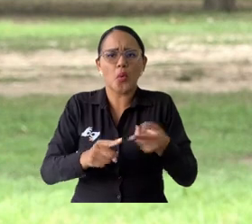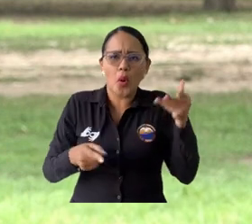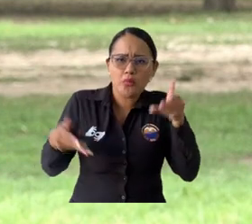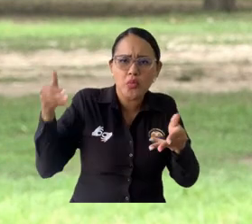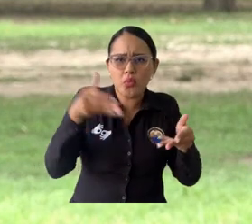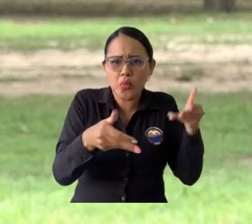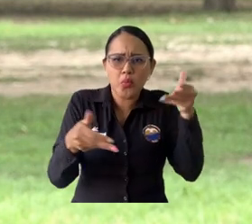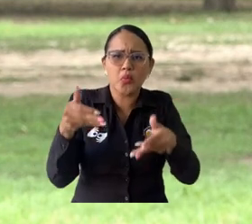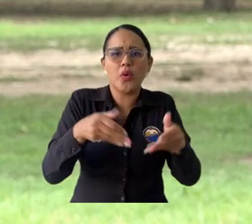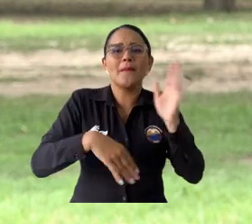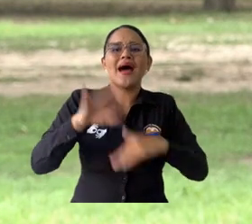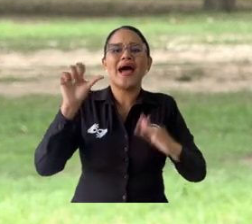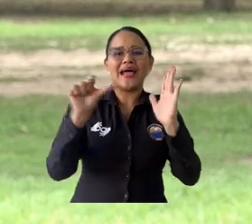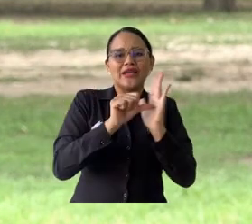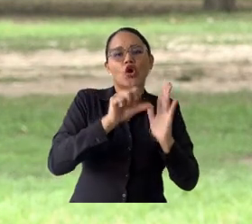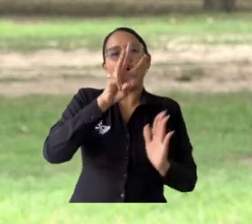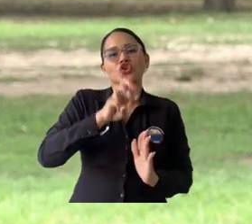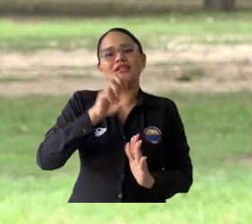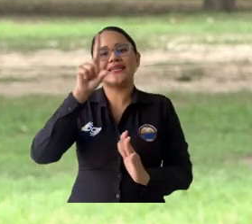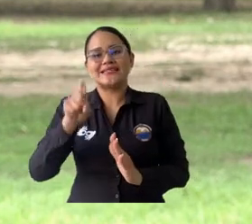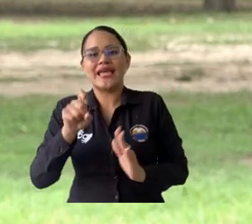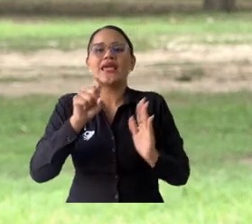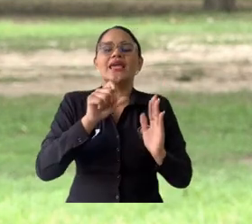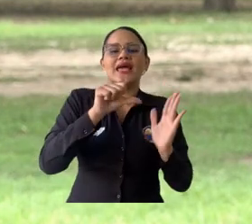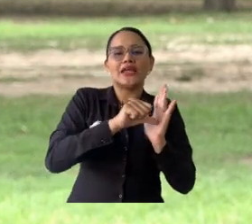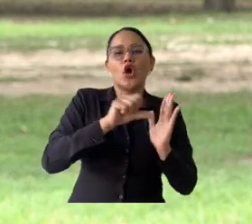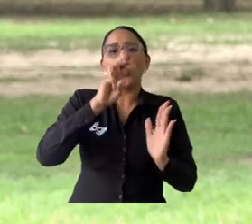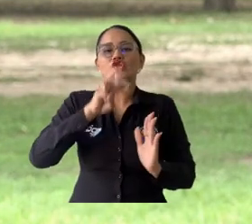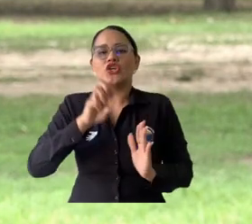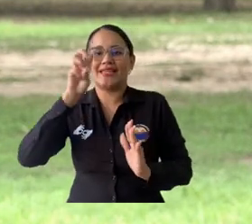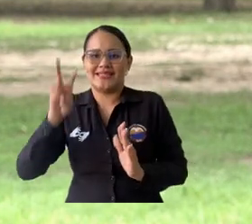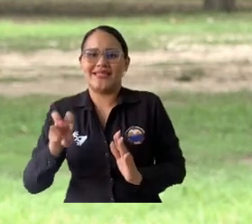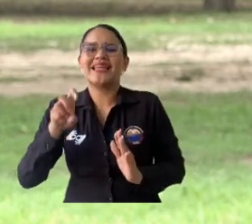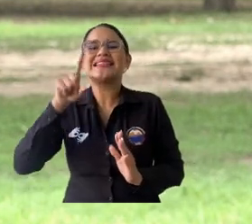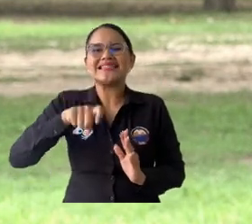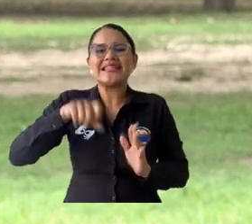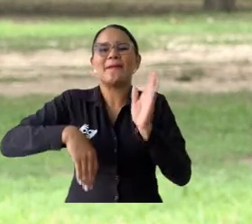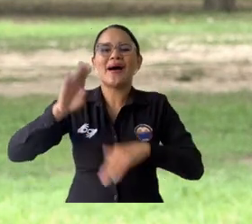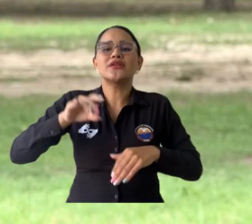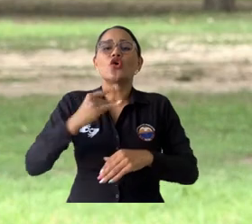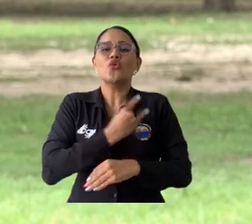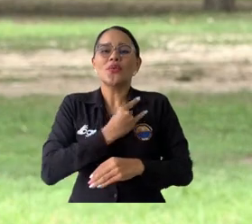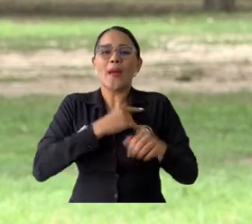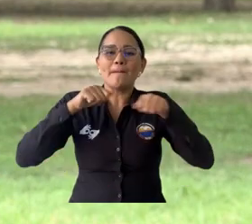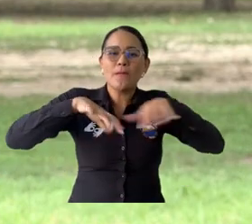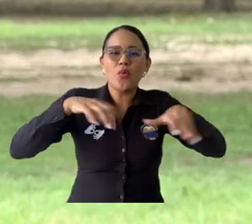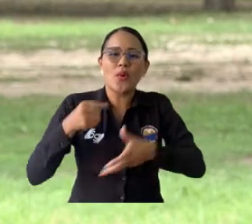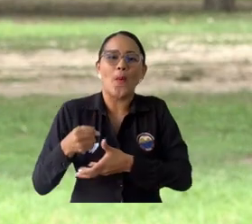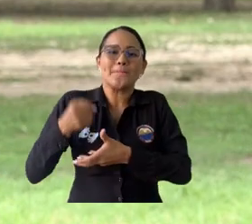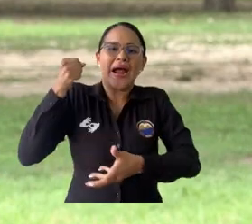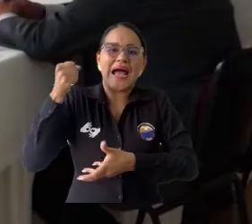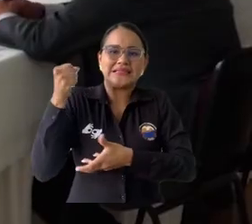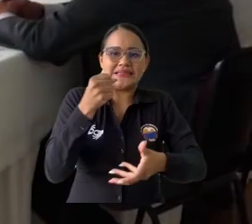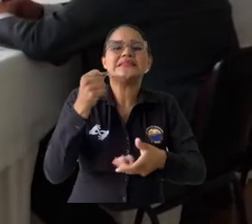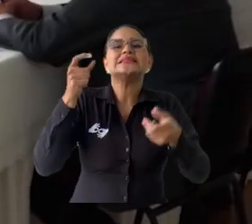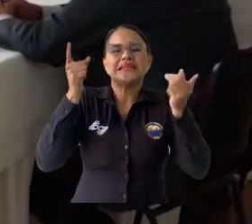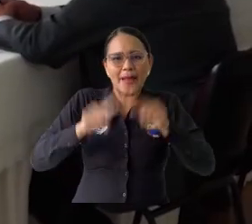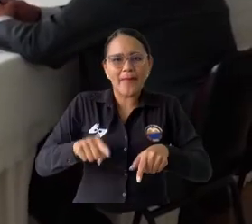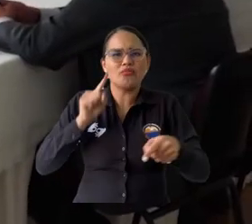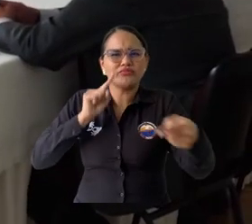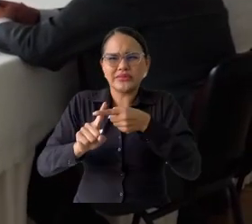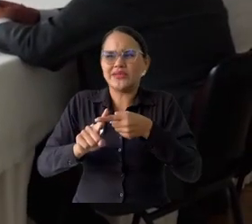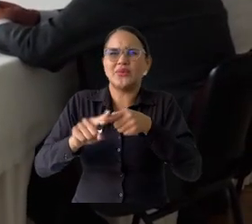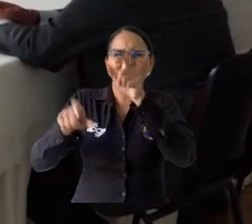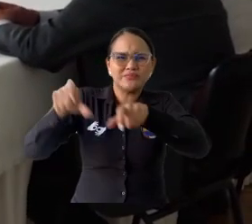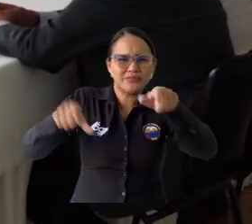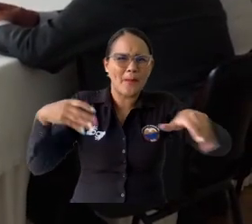que tiene que ver con artículo 86 y 87. Necesitamos más recursos para la universidad pública, pero también necesitamos cerrar las brechas que existen. También se